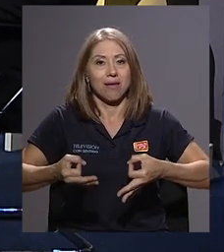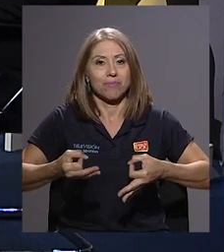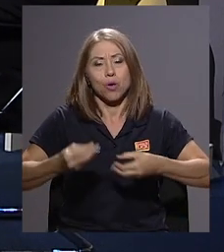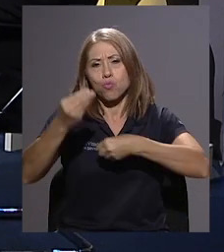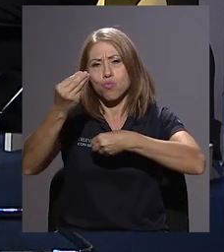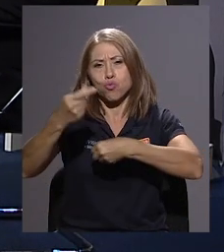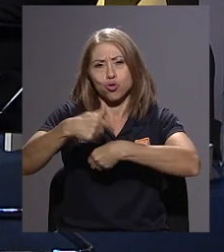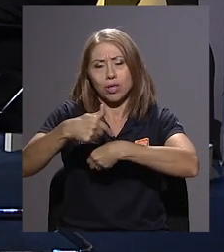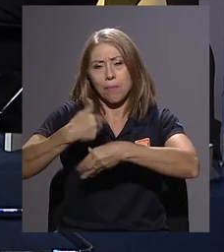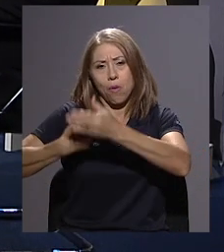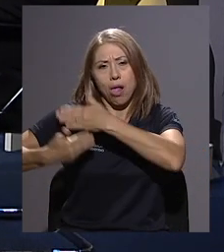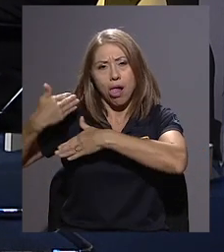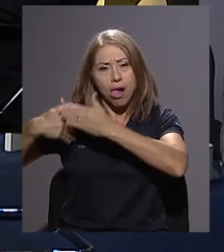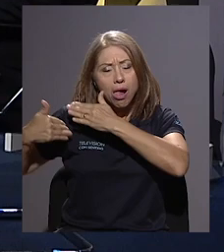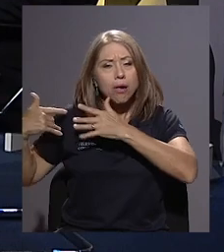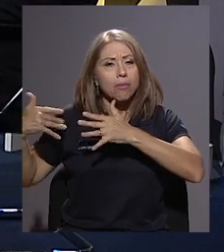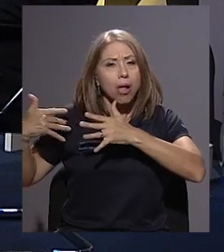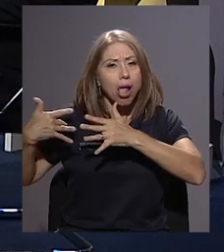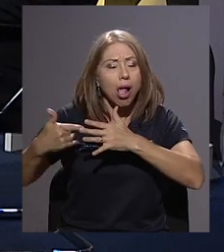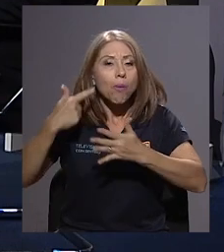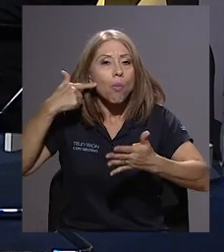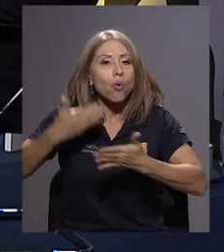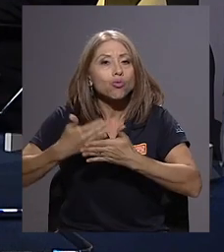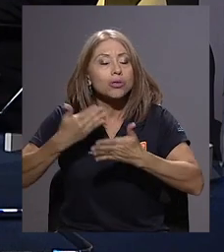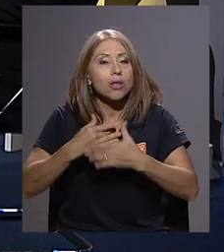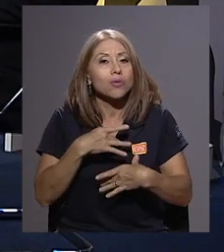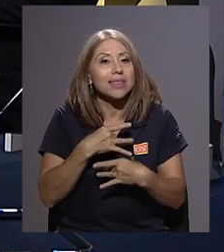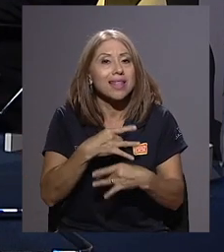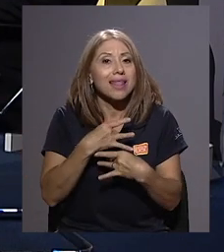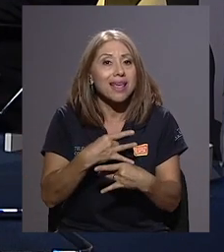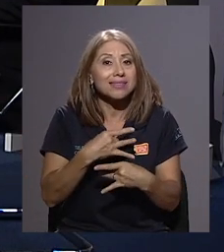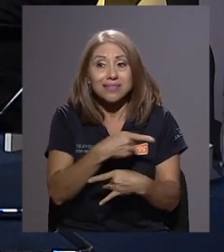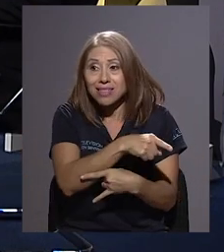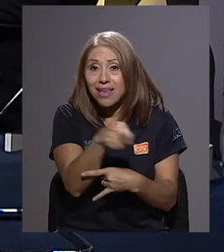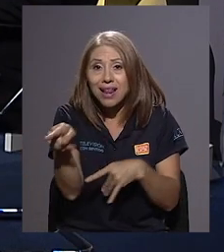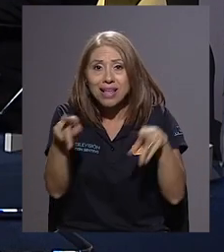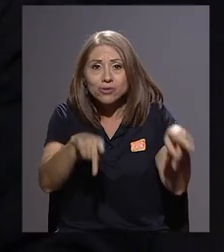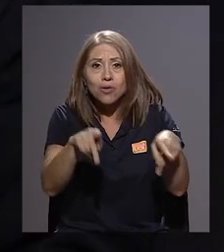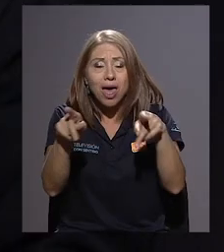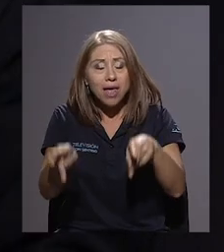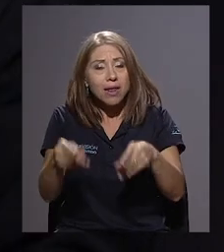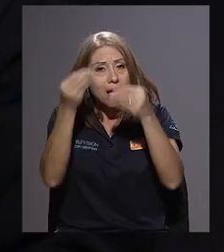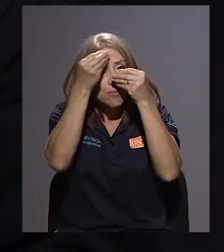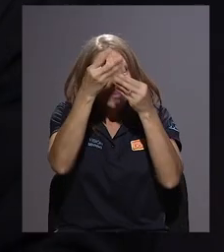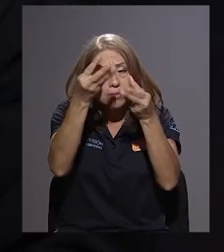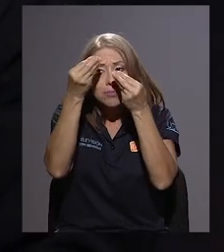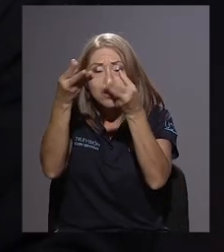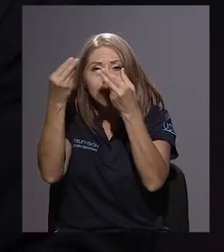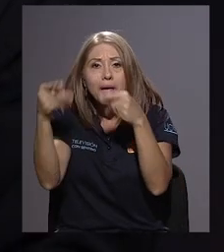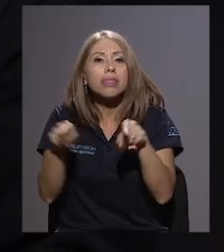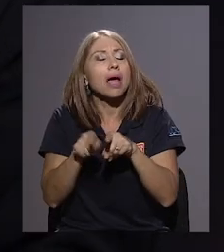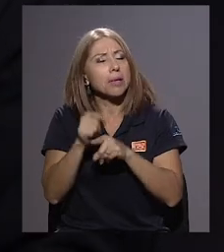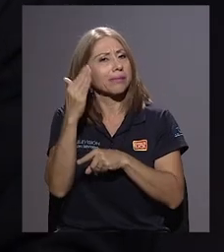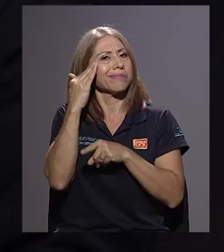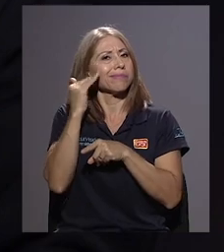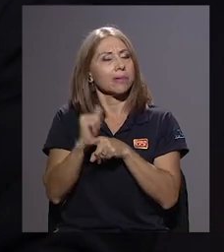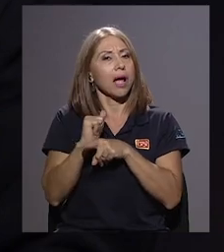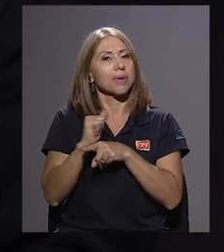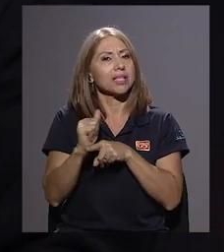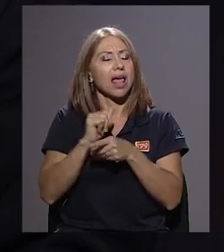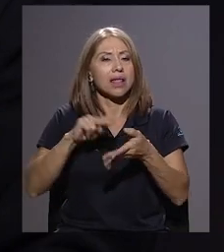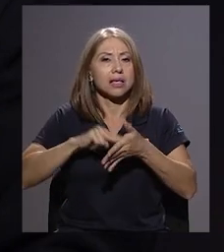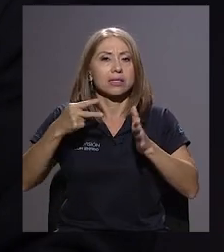mostrando un interés fundamental de tener a la ciudadanía, no solamente informada, sino también capacitada alrededor de lo que significa